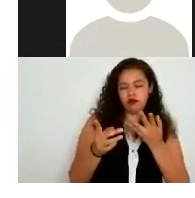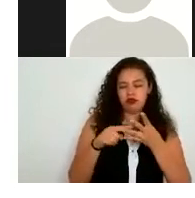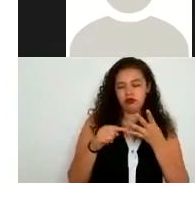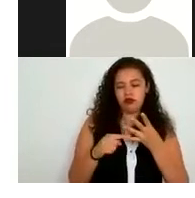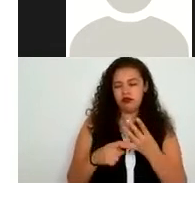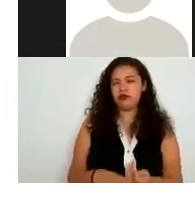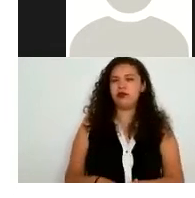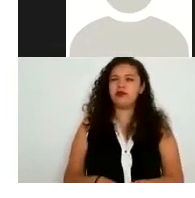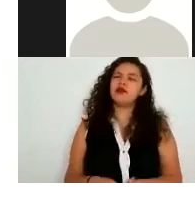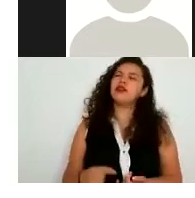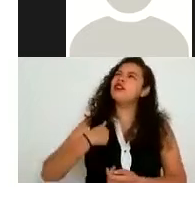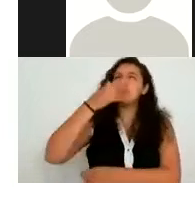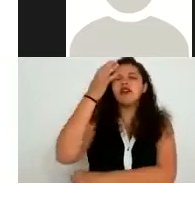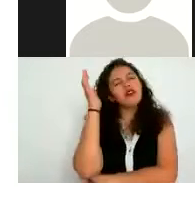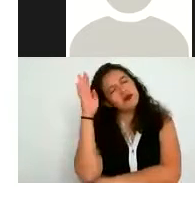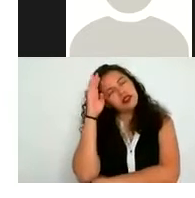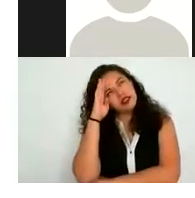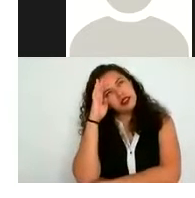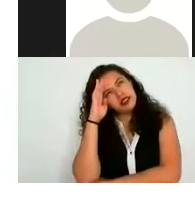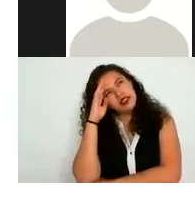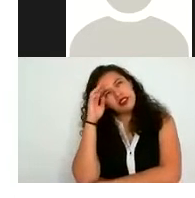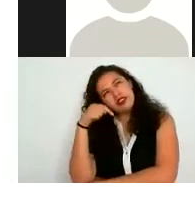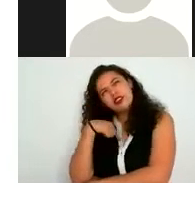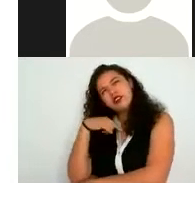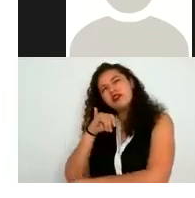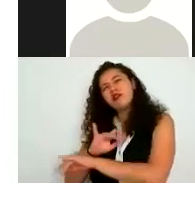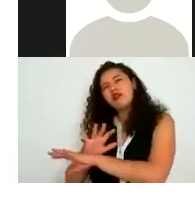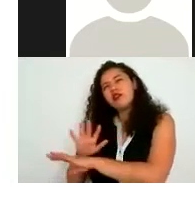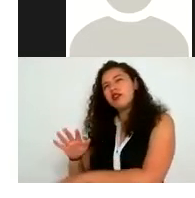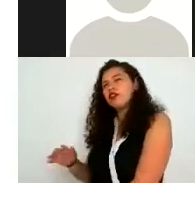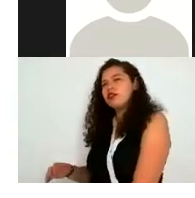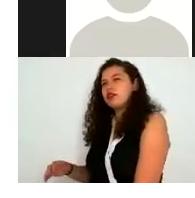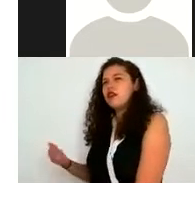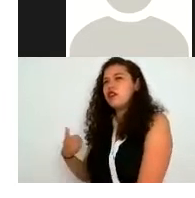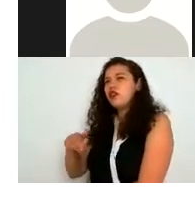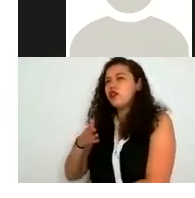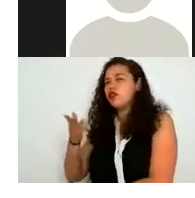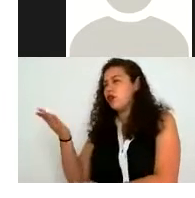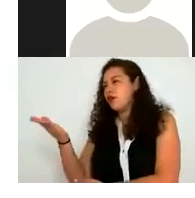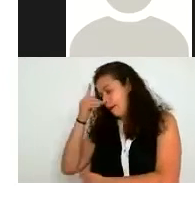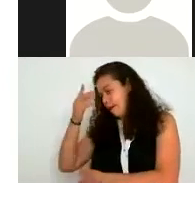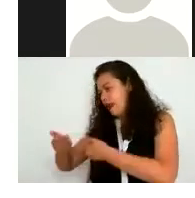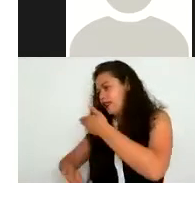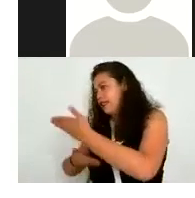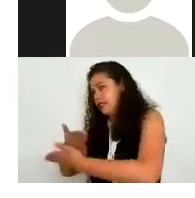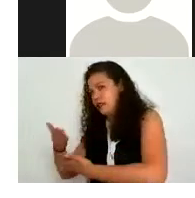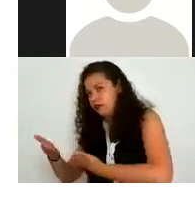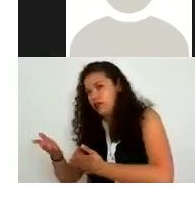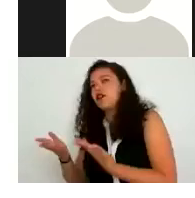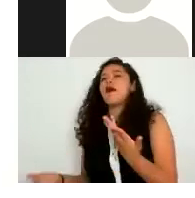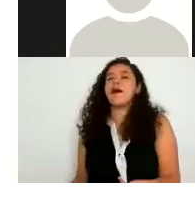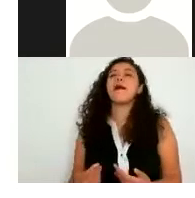datos que nosotros solicitamos para nuestro servicio por ejemplo hay muchos que nosotros recabamos solo por cuestiones